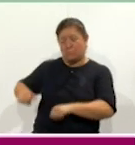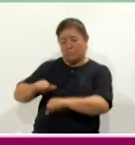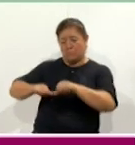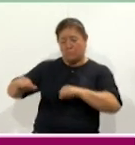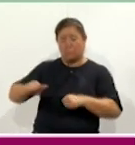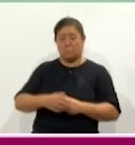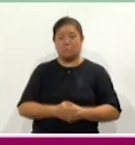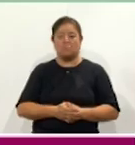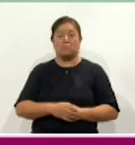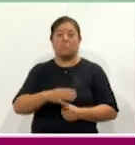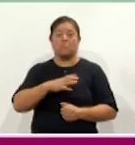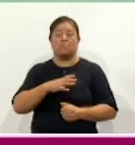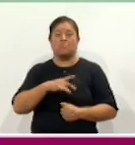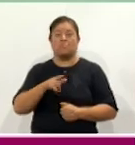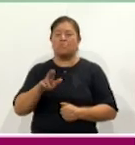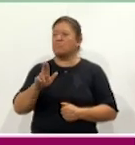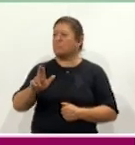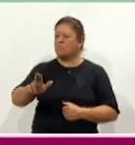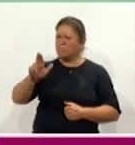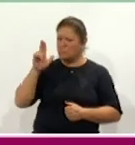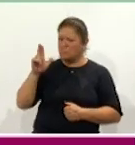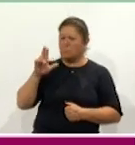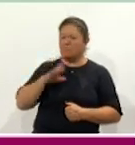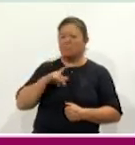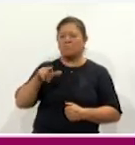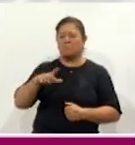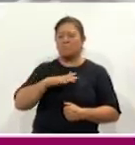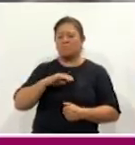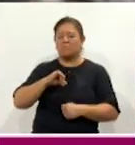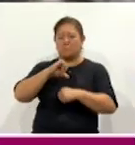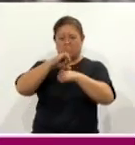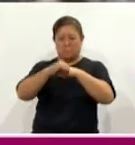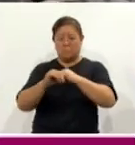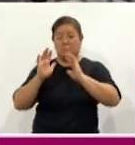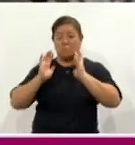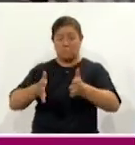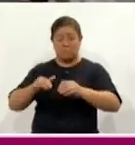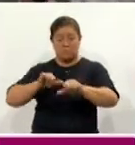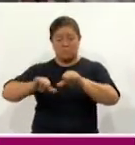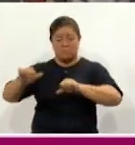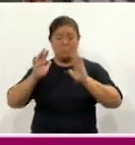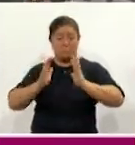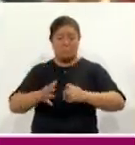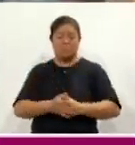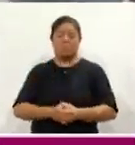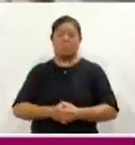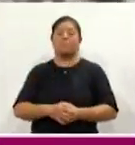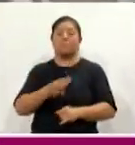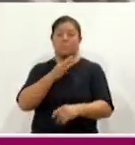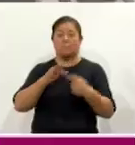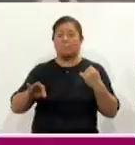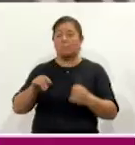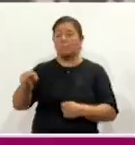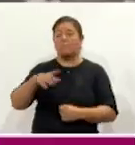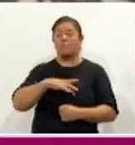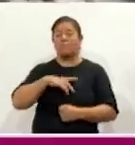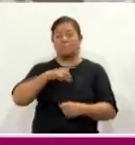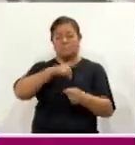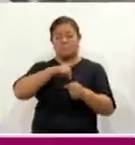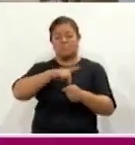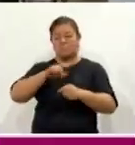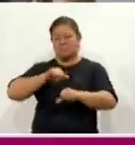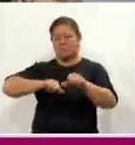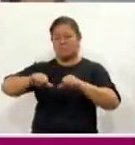pareja, justo el martes pasado se llevó el trasplante a cabo. En últimos datos recopilados por el Observatorio Mundial de Donación y